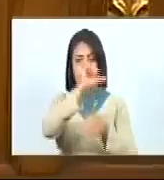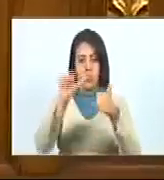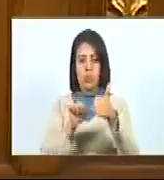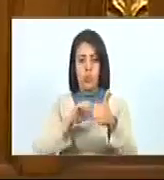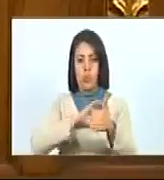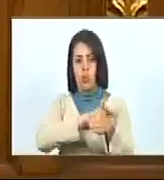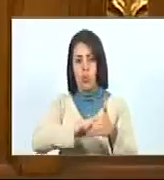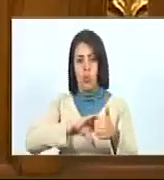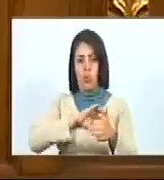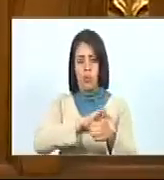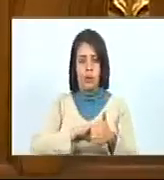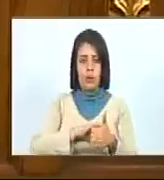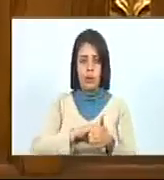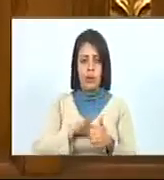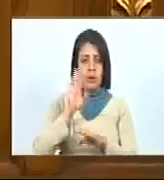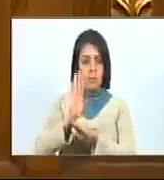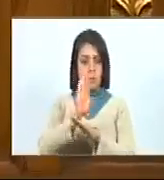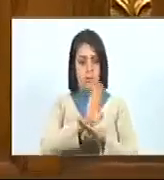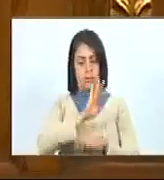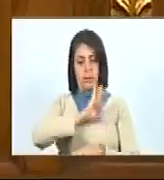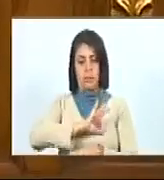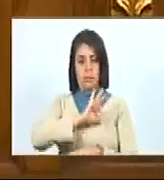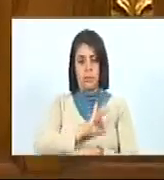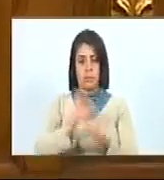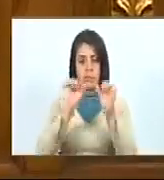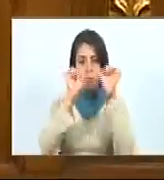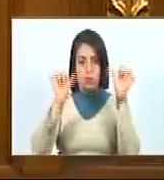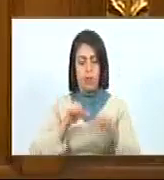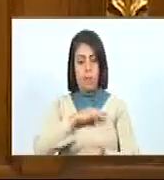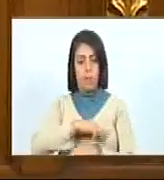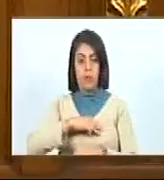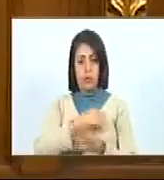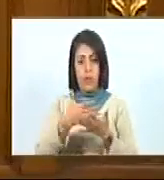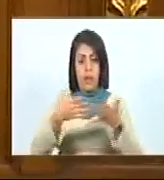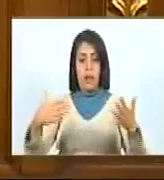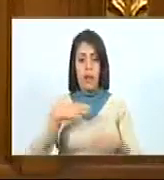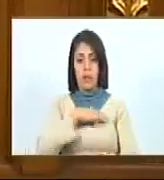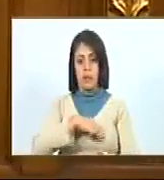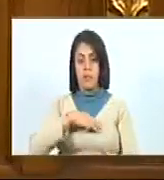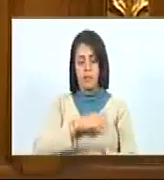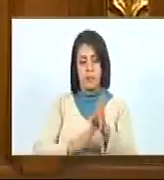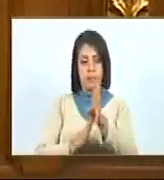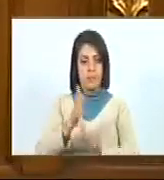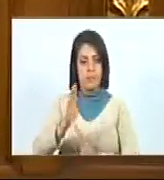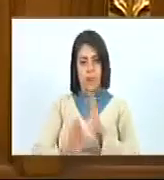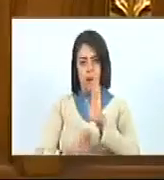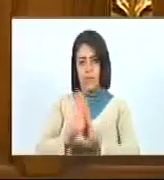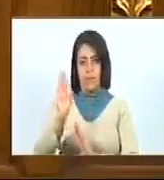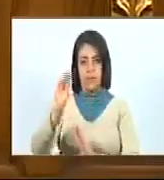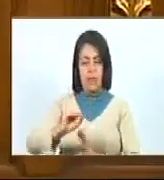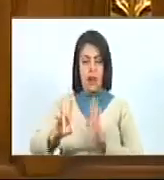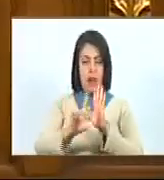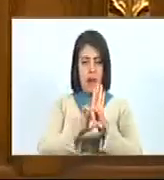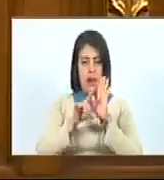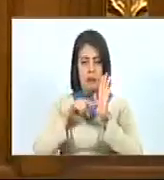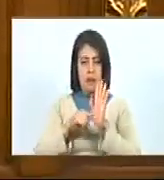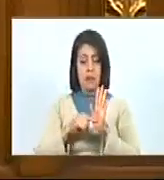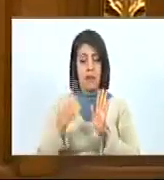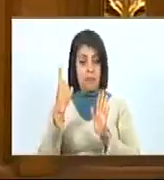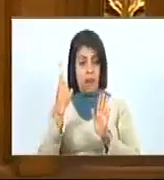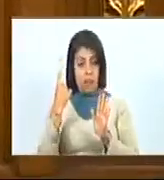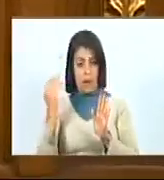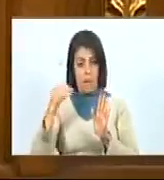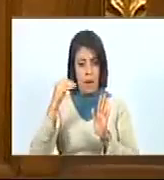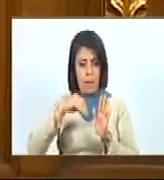para la Protección Social, Sistema de Misiones y Grandes Misiones, seguiremos avanzando con las leyes restantes